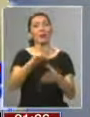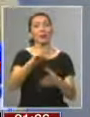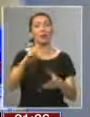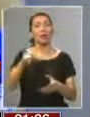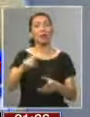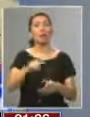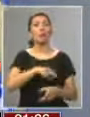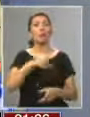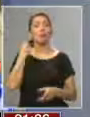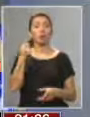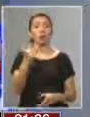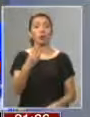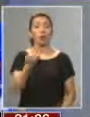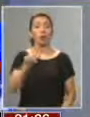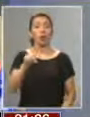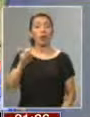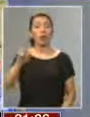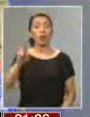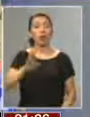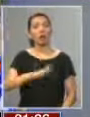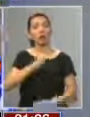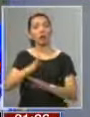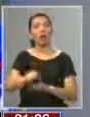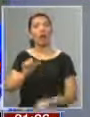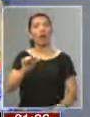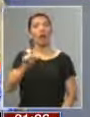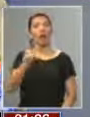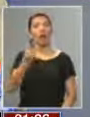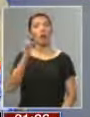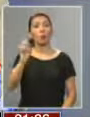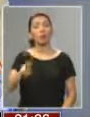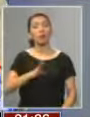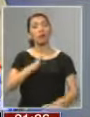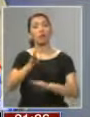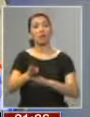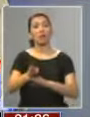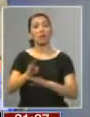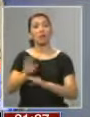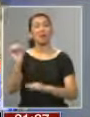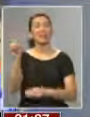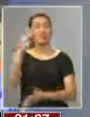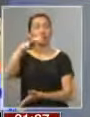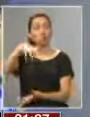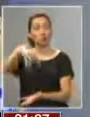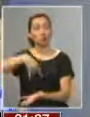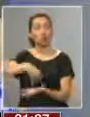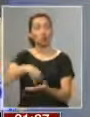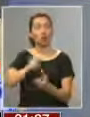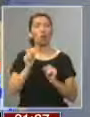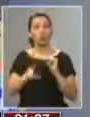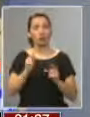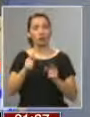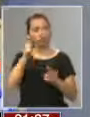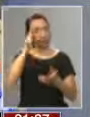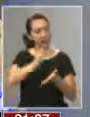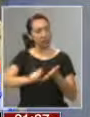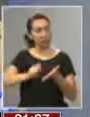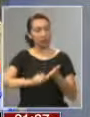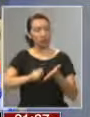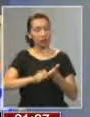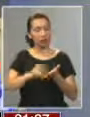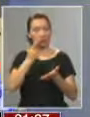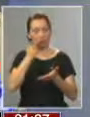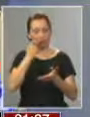perdieron. Si Boca fue con Mariana Elwin, fueron al quinto congreso igual que yo, y defendieron sus tesis liberales y